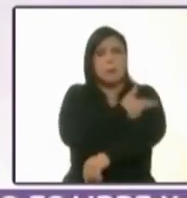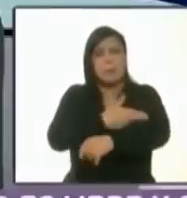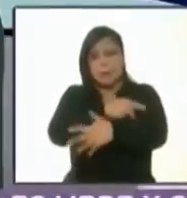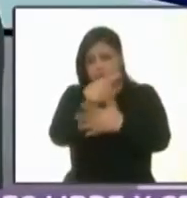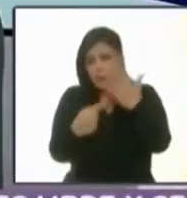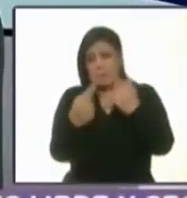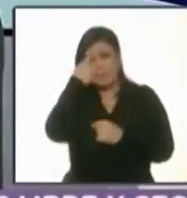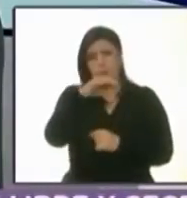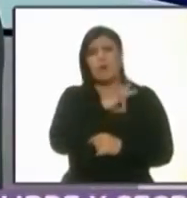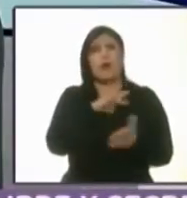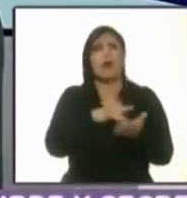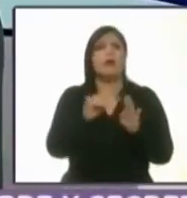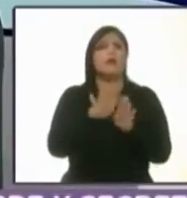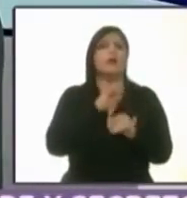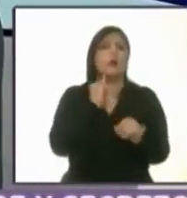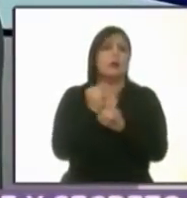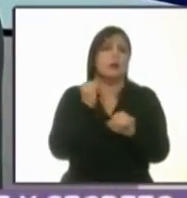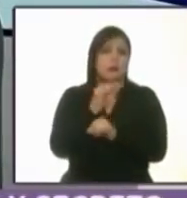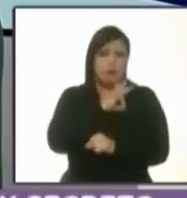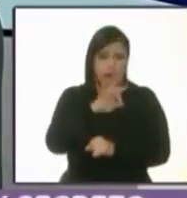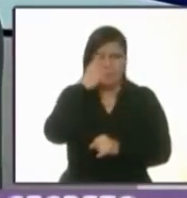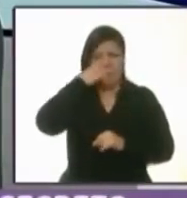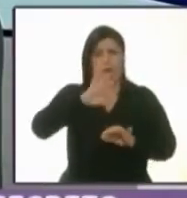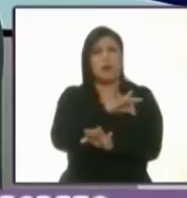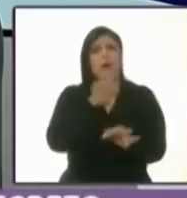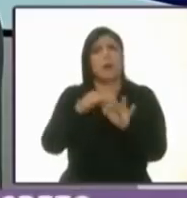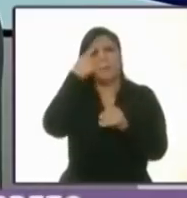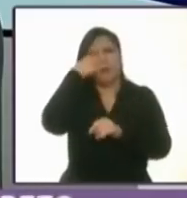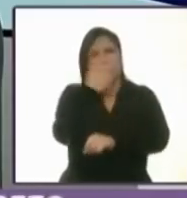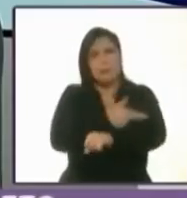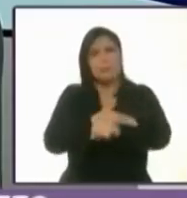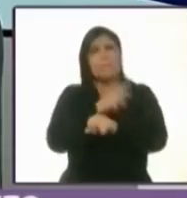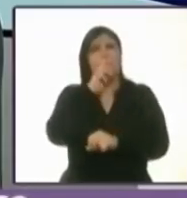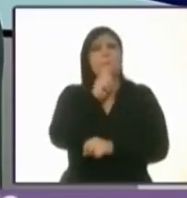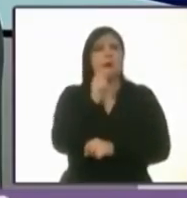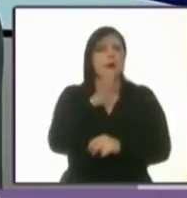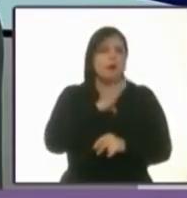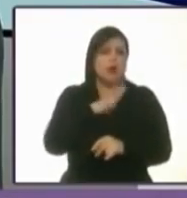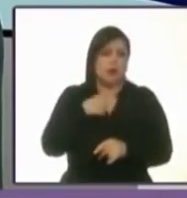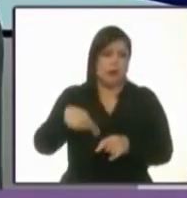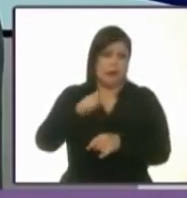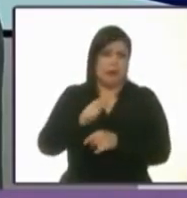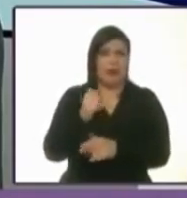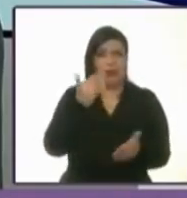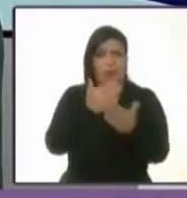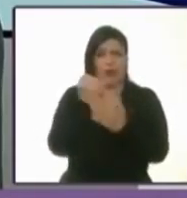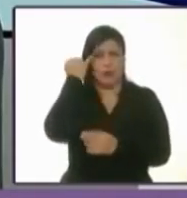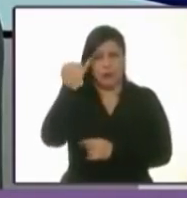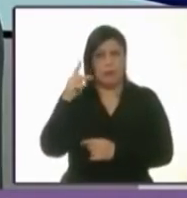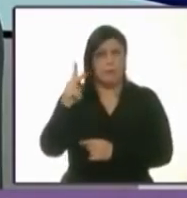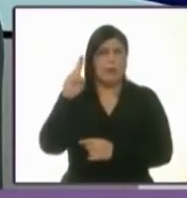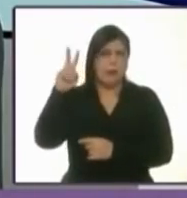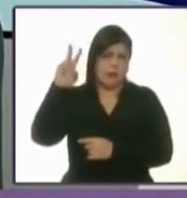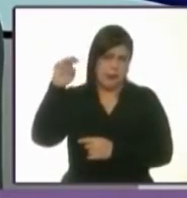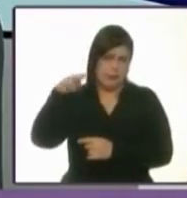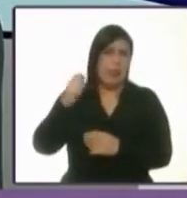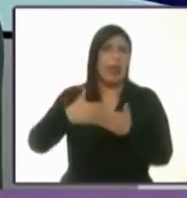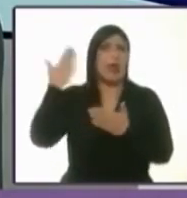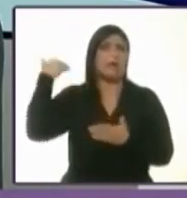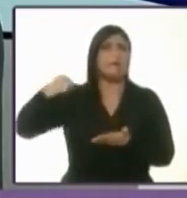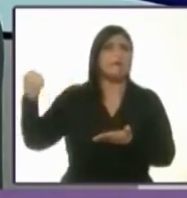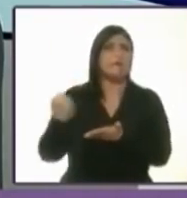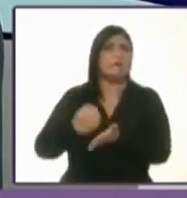realizar por internet dando cumplimiento a la ley de mejora regulatoria que fue una propuesta del Partido Verde y aprobada en 2017.